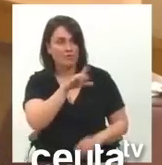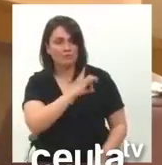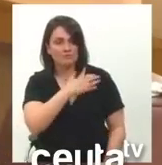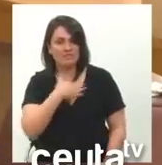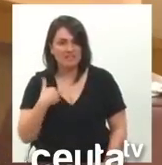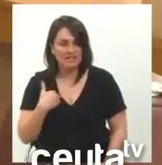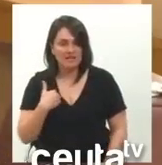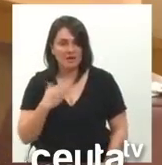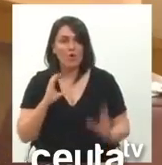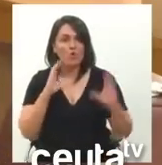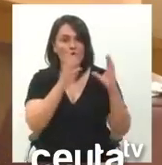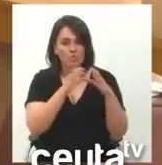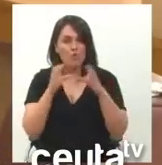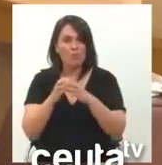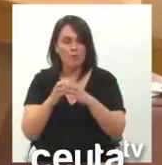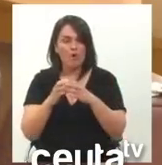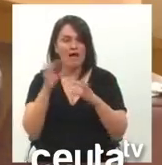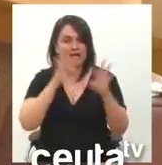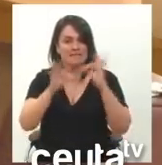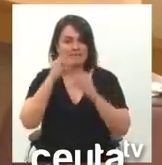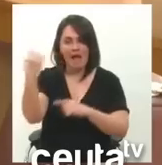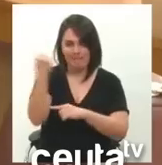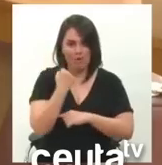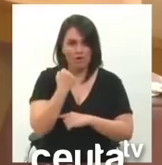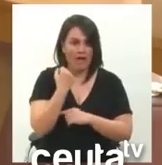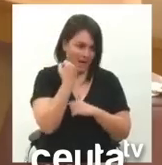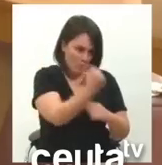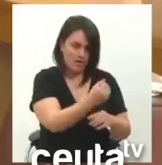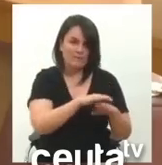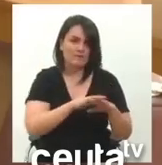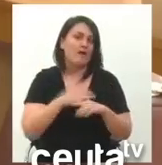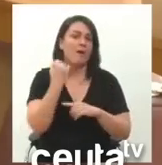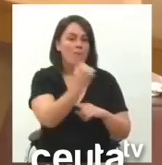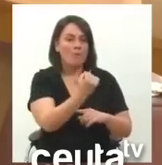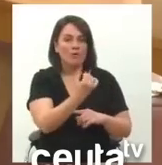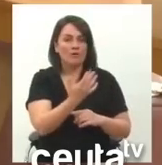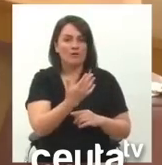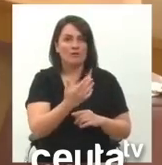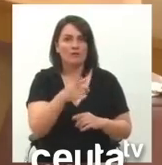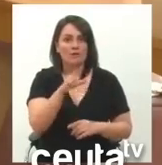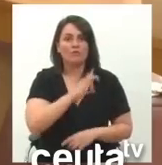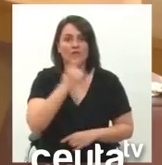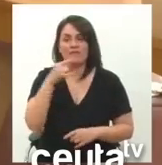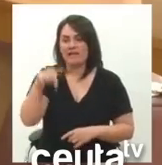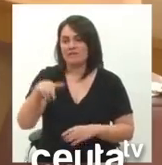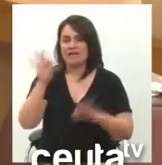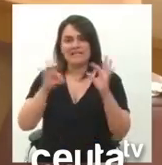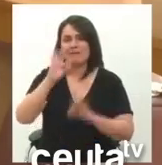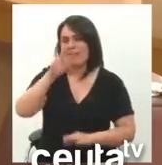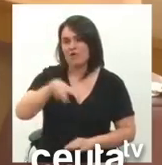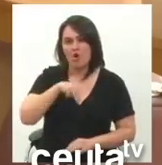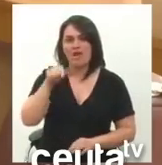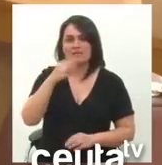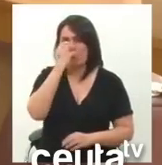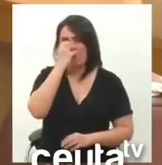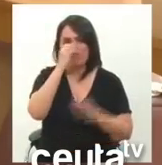de los grupos de la Asamblea. Asamblea que usted muchas veces ridiculiza y dice que esto no es una Asamblea y esto no es un Pleno, que esto